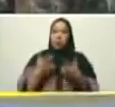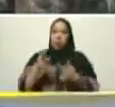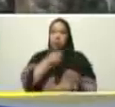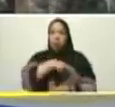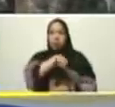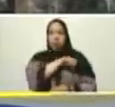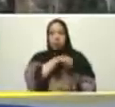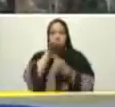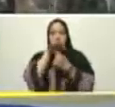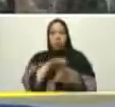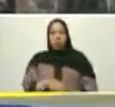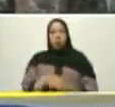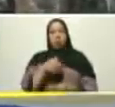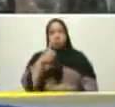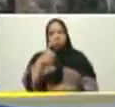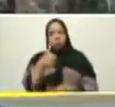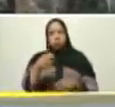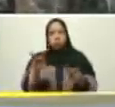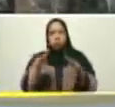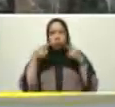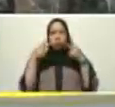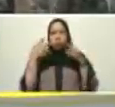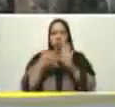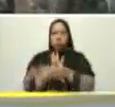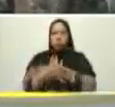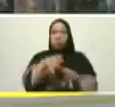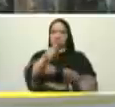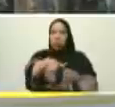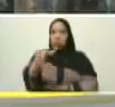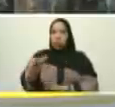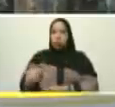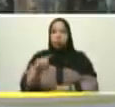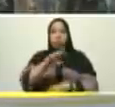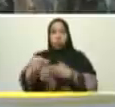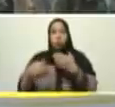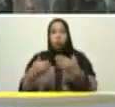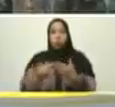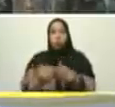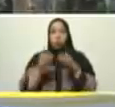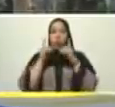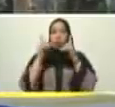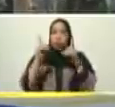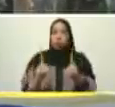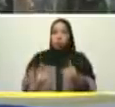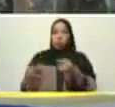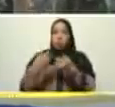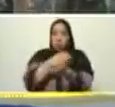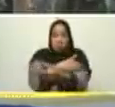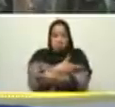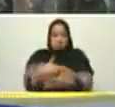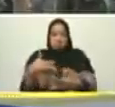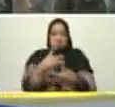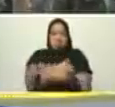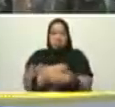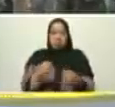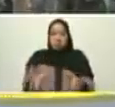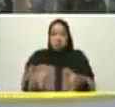bien armadas, apertrechadas y con el deseo sangriento de vencer.